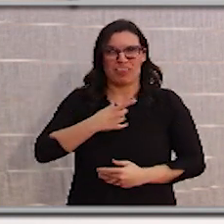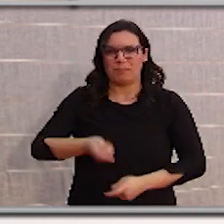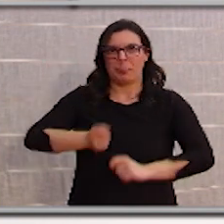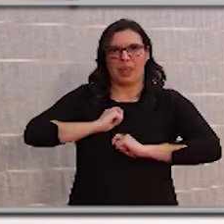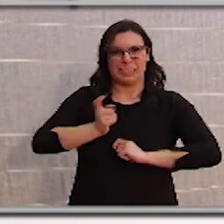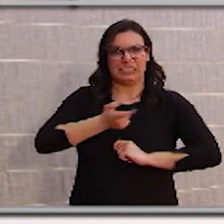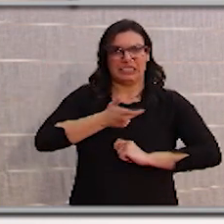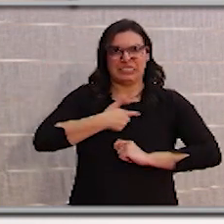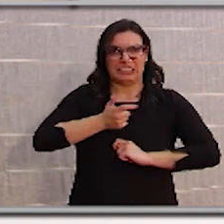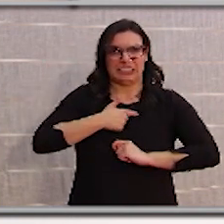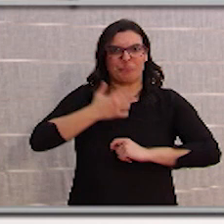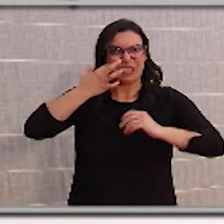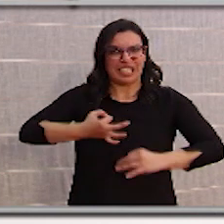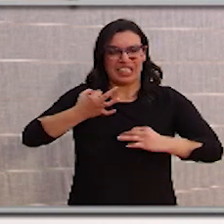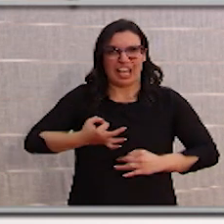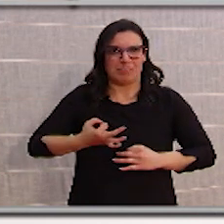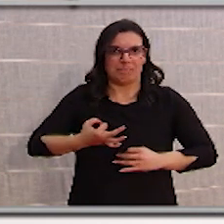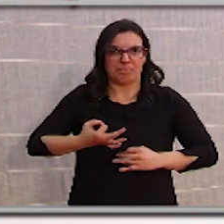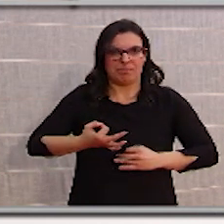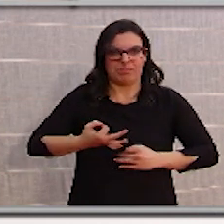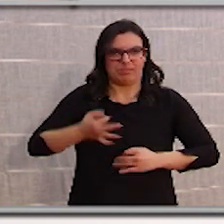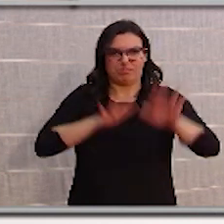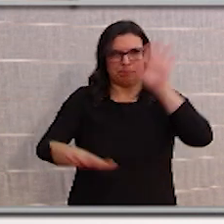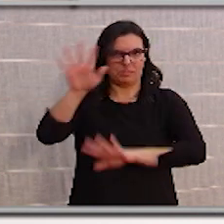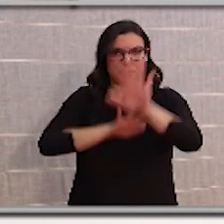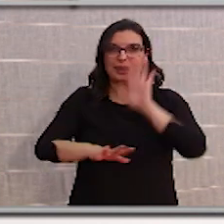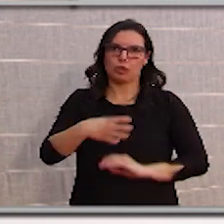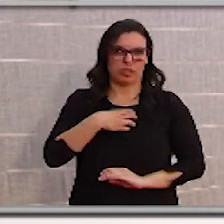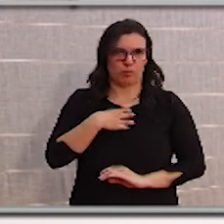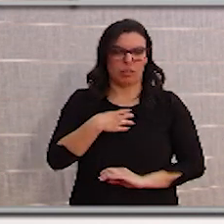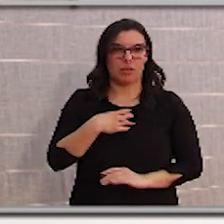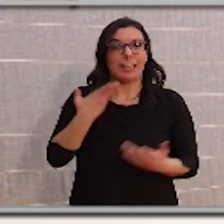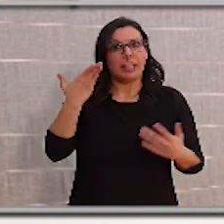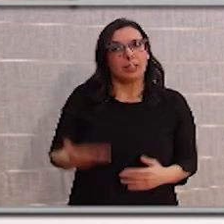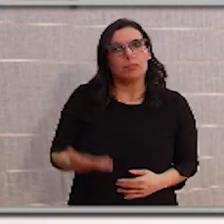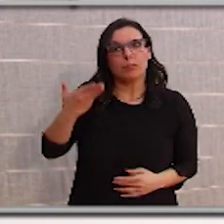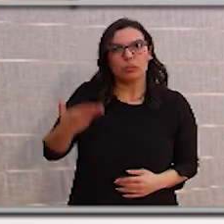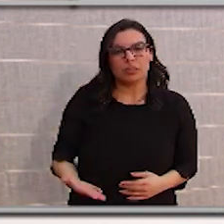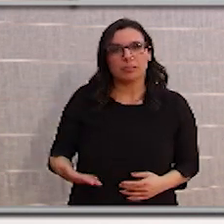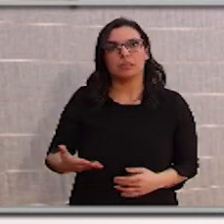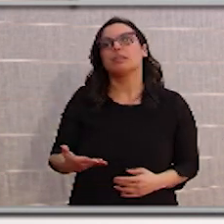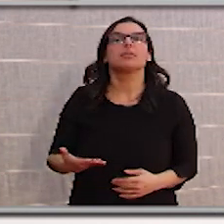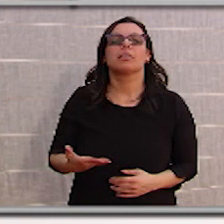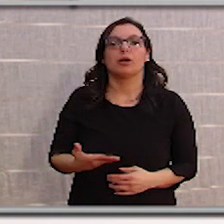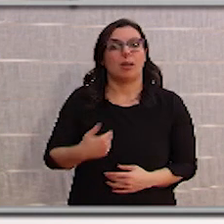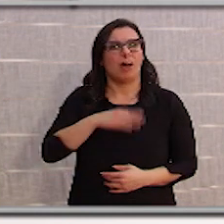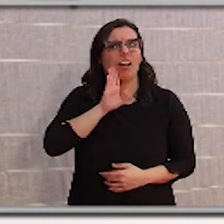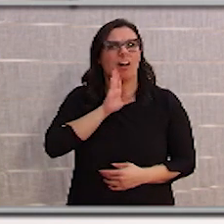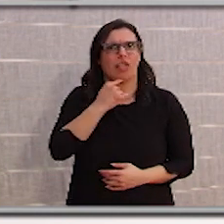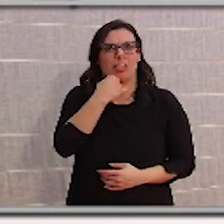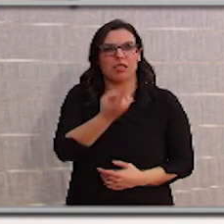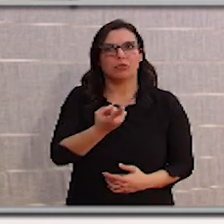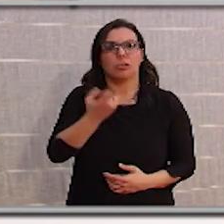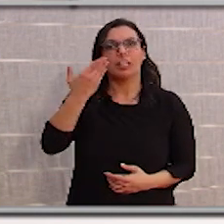y una realidad de desorden. Es importante que todos seamos solidarios. Lo hemos dicho desde el principio. Nosotros somos